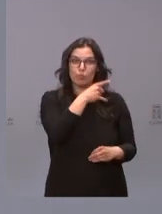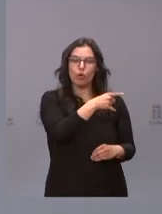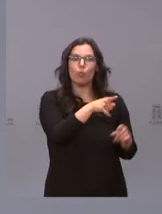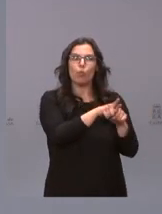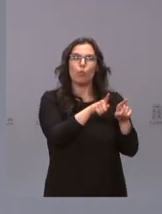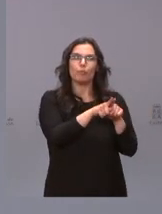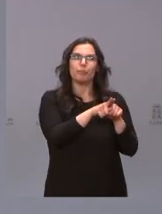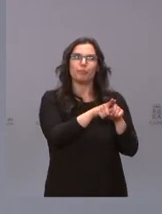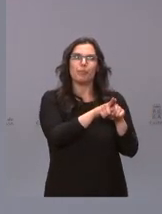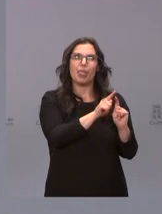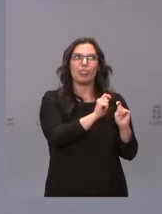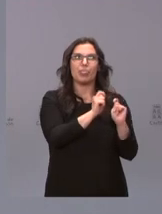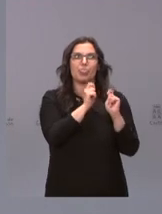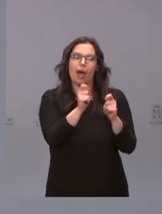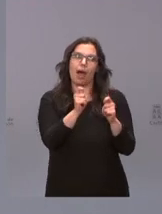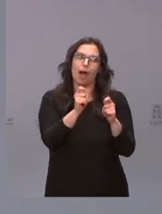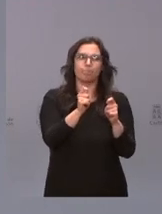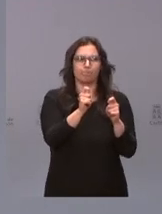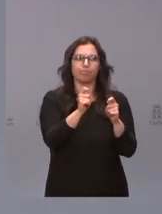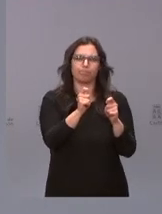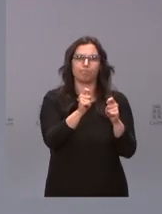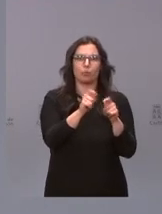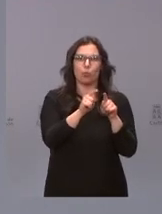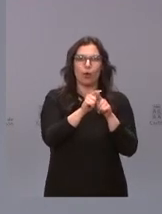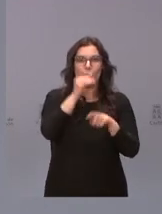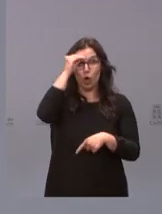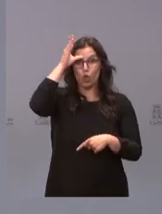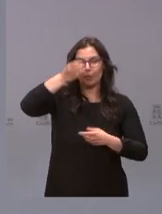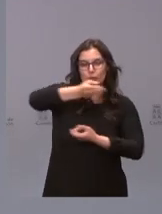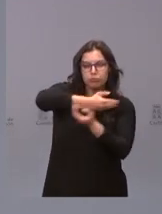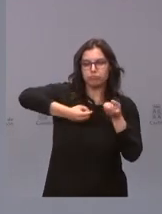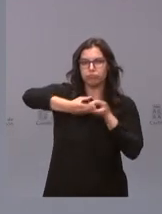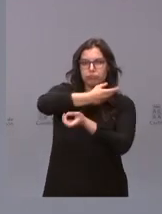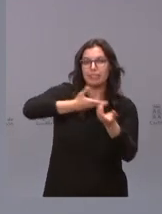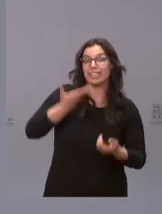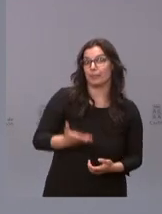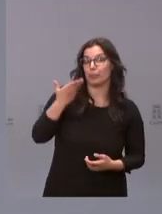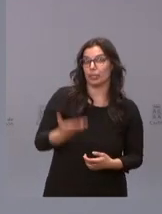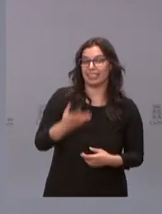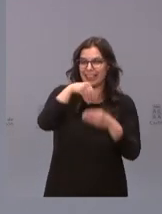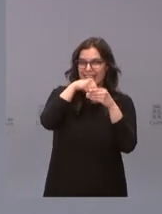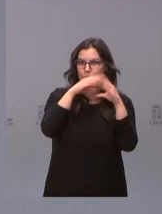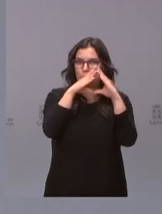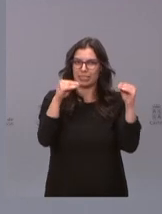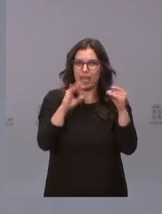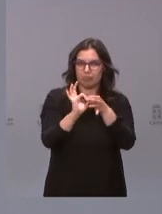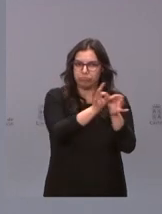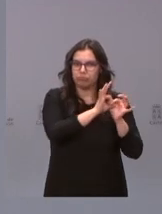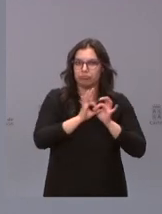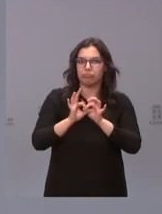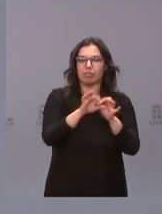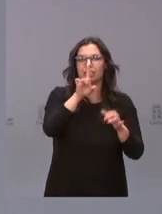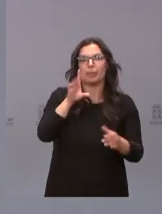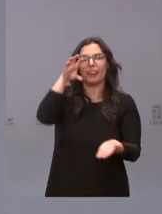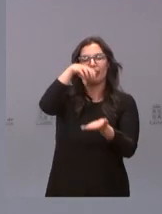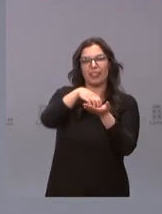relevante transferencia de conocimiento, que tiene, además, evidentes sinergias con el Centro de